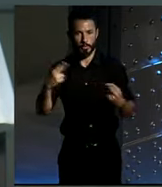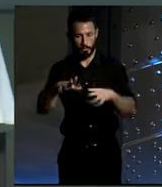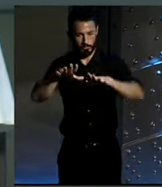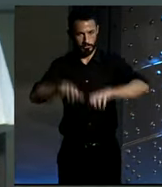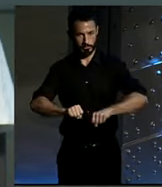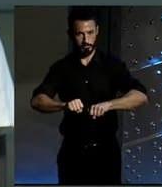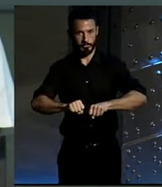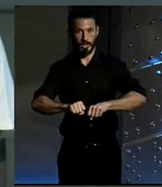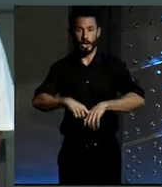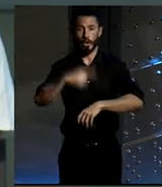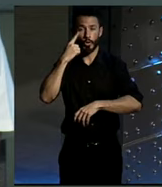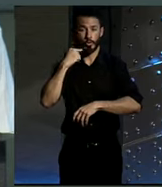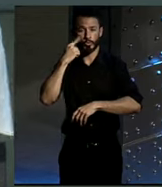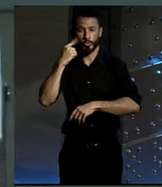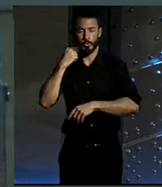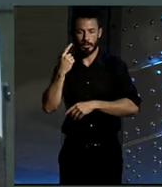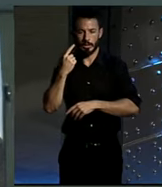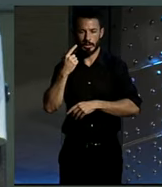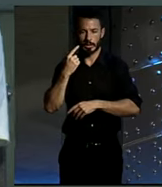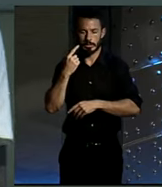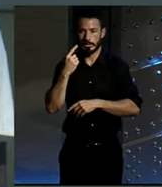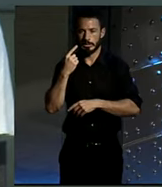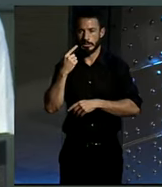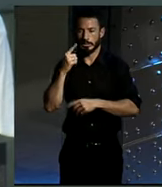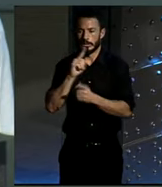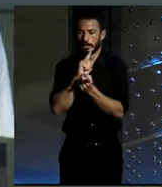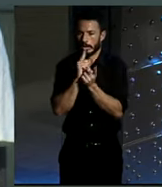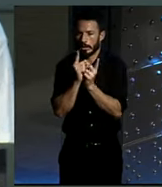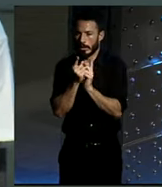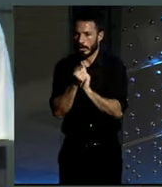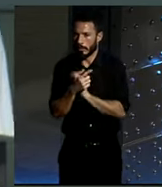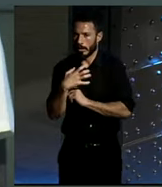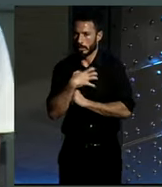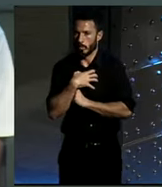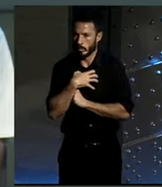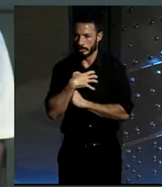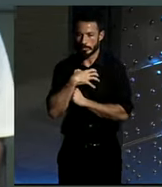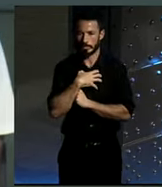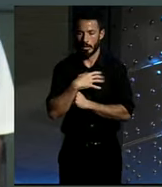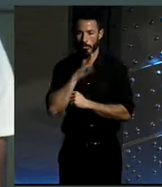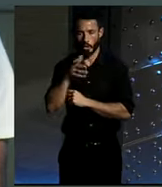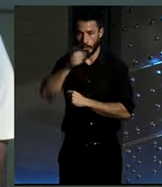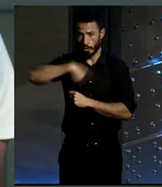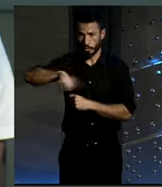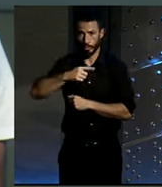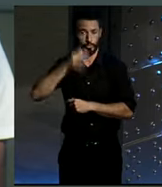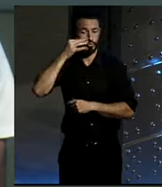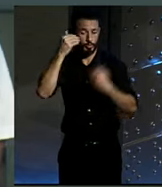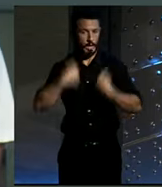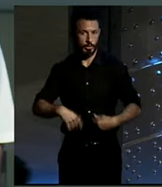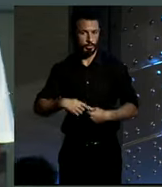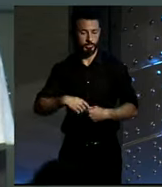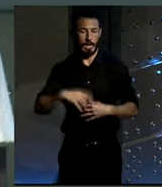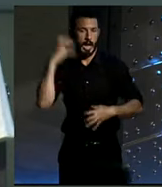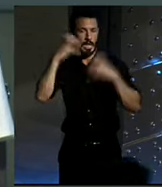costumbres se tardan mucho en tener y, perdón, se tardan muy poco en cambiar, pero nos cuesta mucho cambiarlas. Somos animales de costumbre, somos seres humanos, los seres humanos